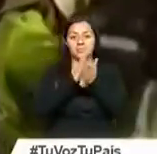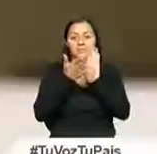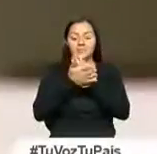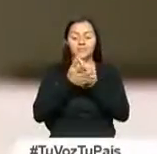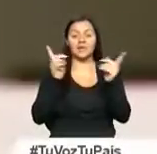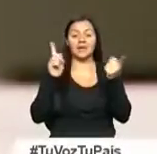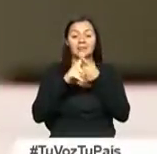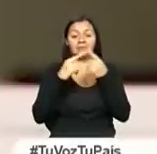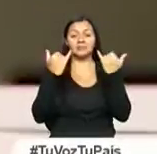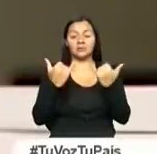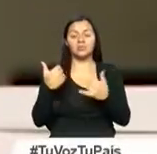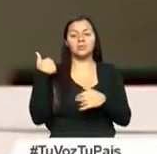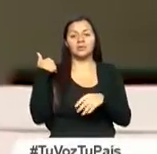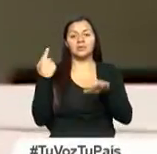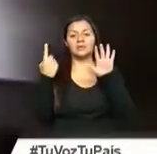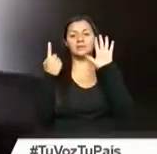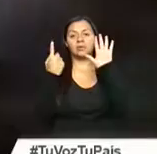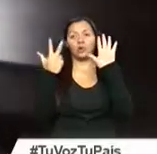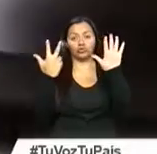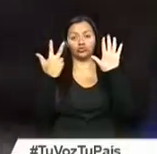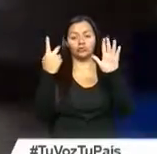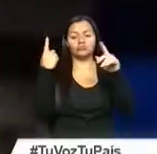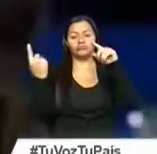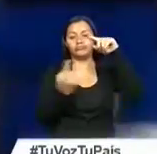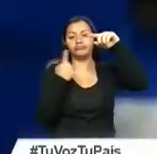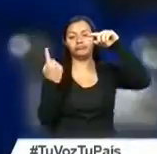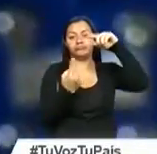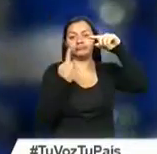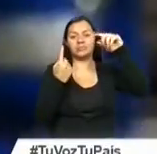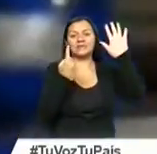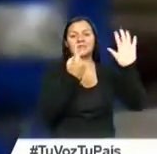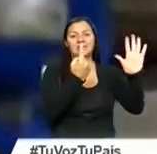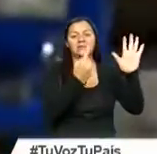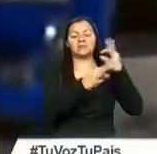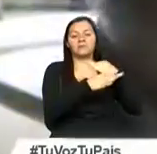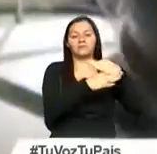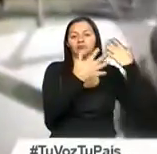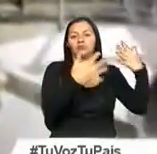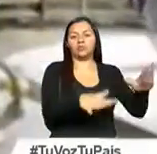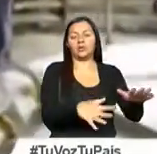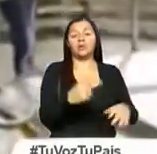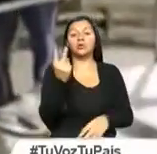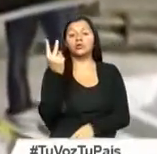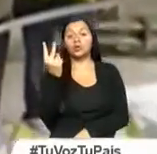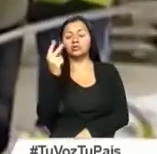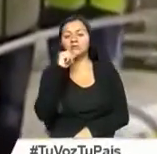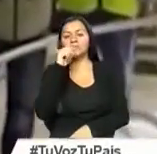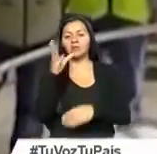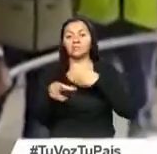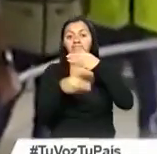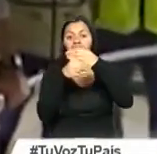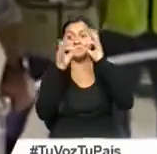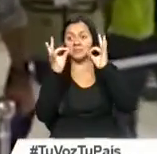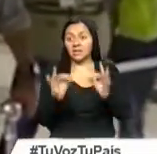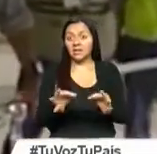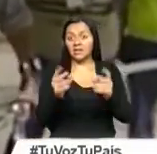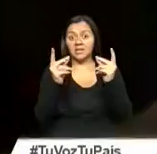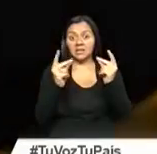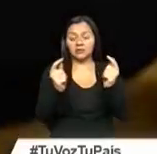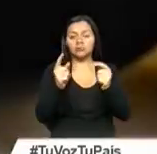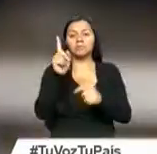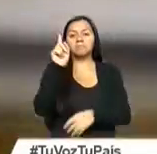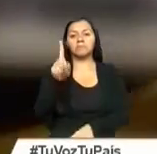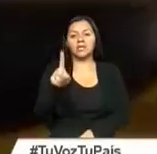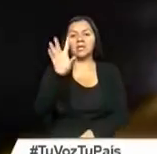momento operan ya seis de las ocho turbinas de esta mega obra que generará unos 1.500 megavatios de potencia y evitará la